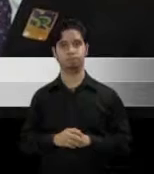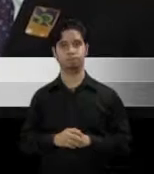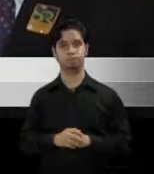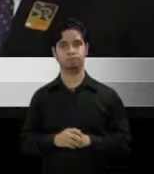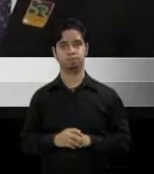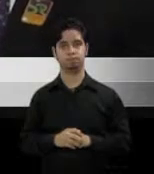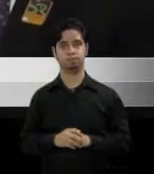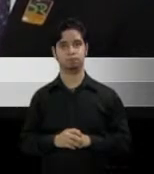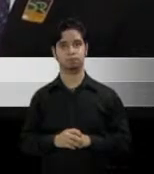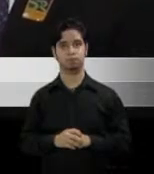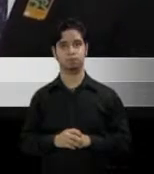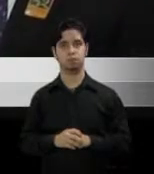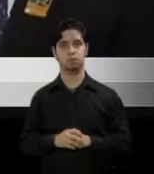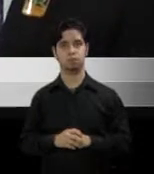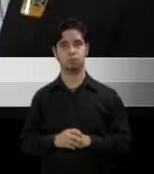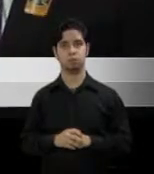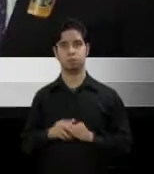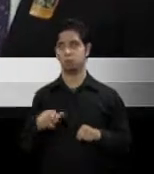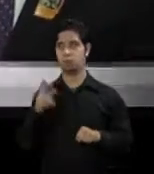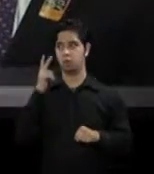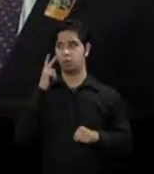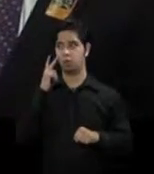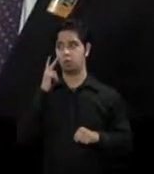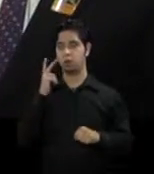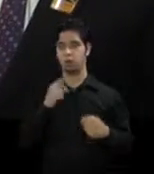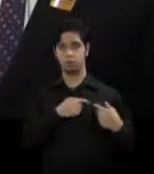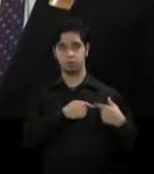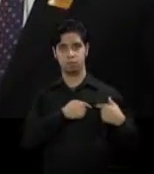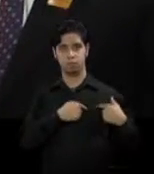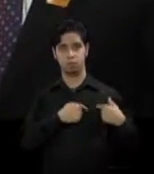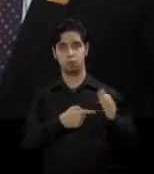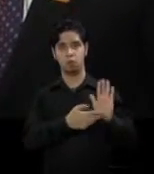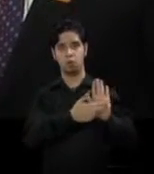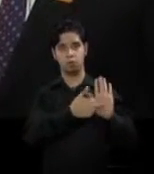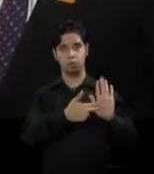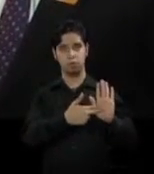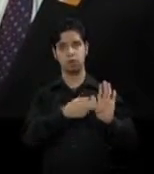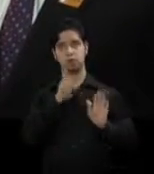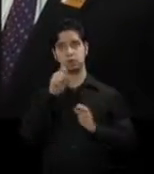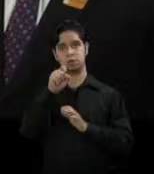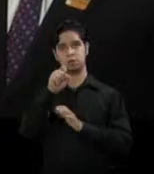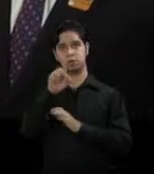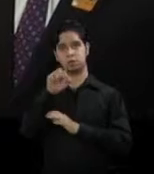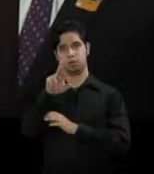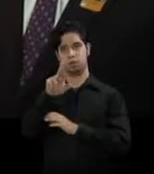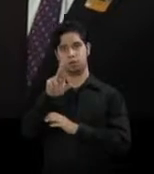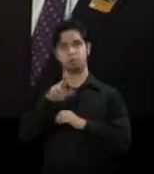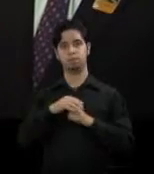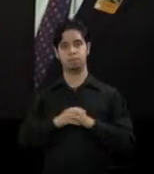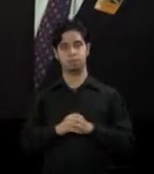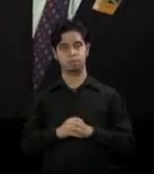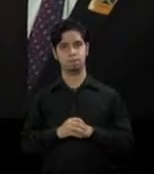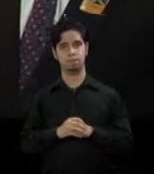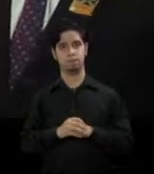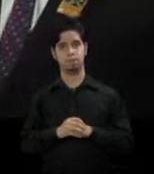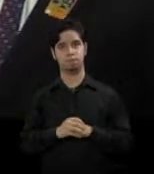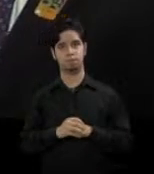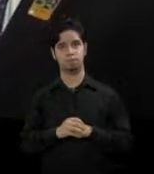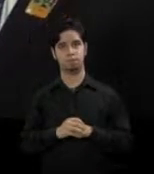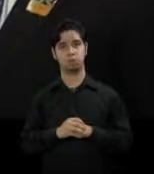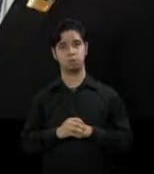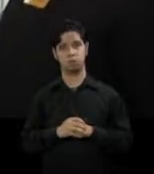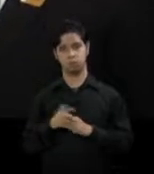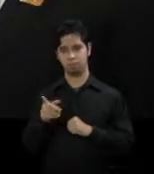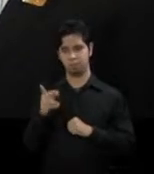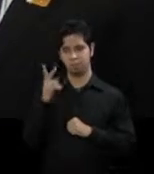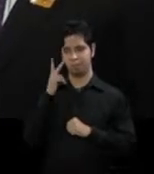mismas chaquetas, tenemos el sellito de la nueva campaña CER me define. Secretario Bernier, esta labor que